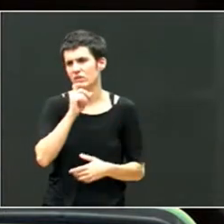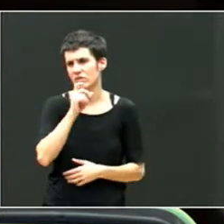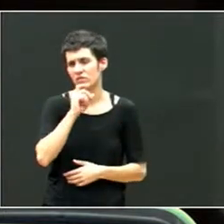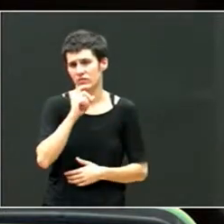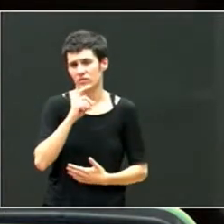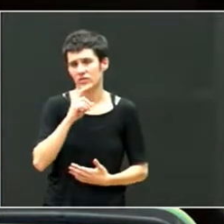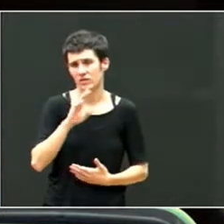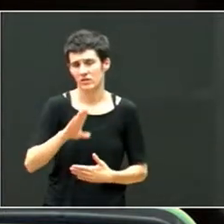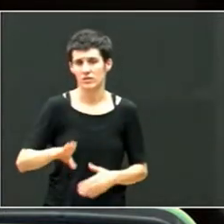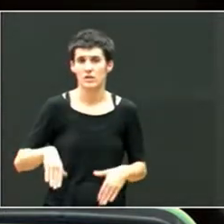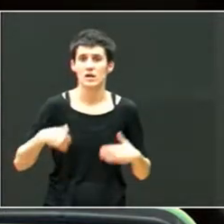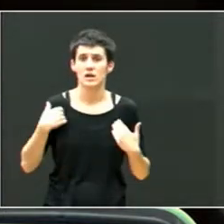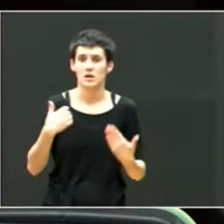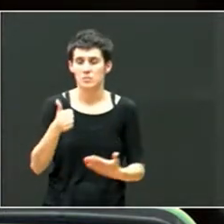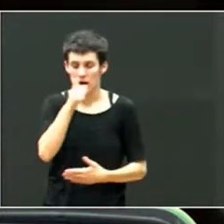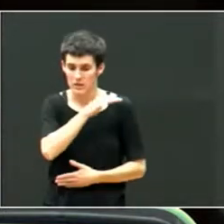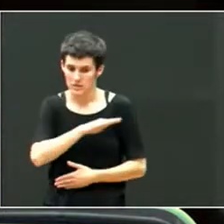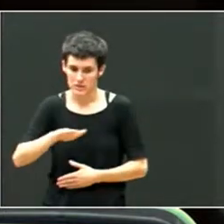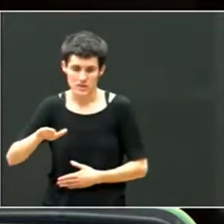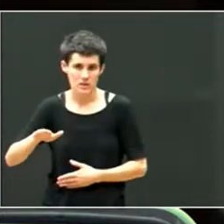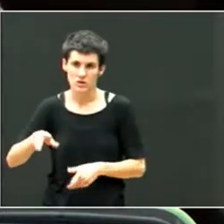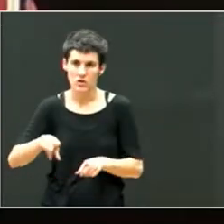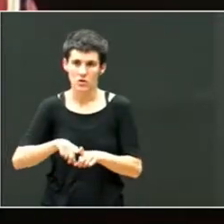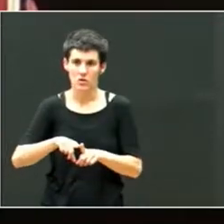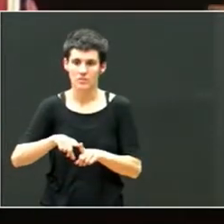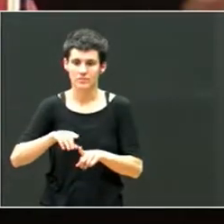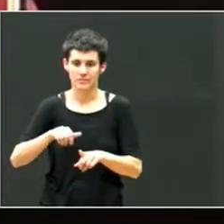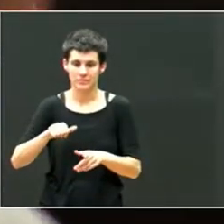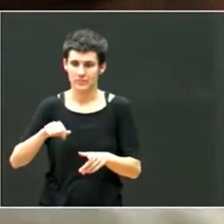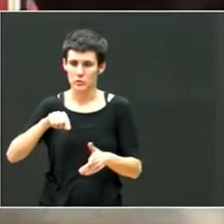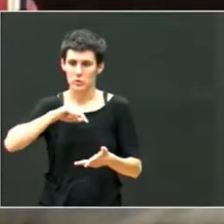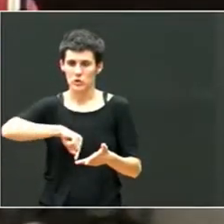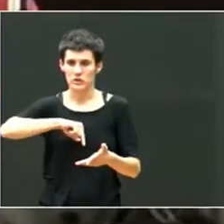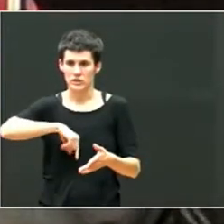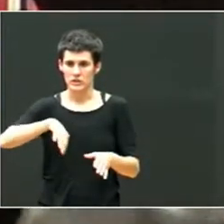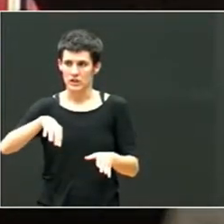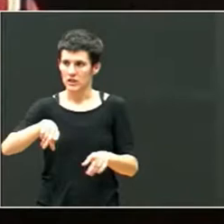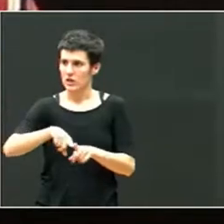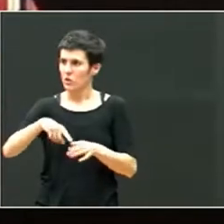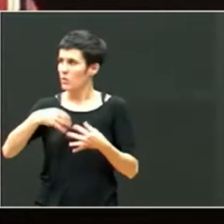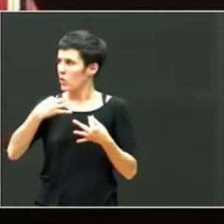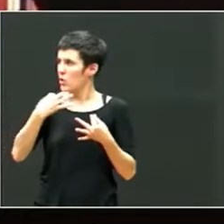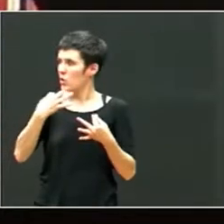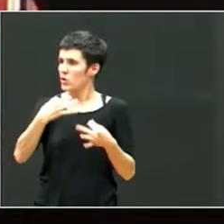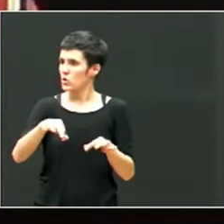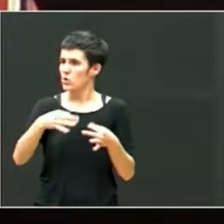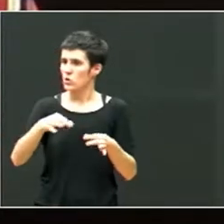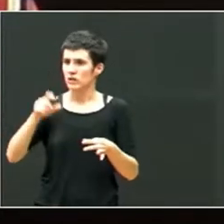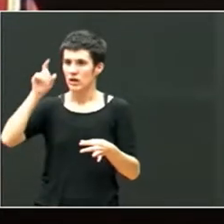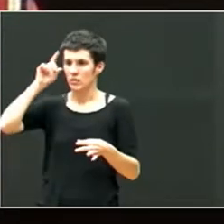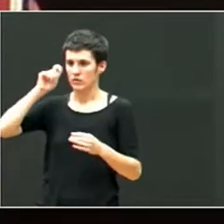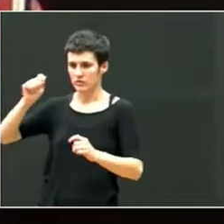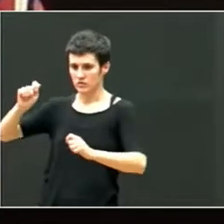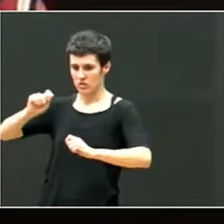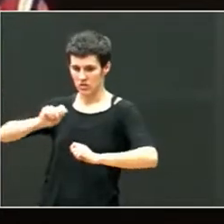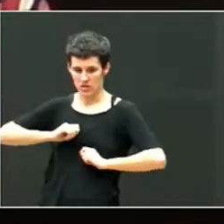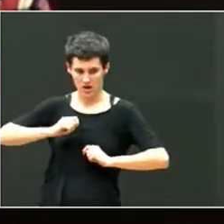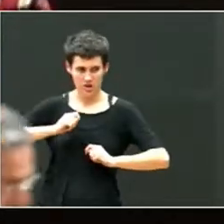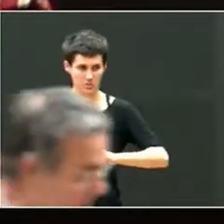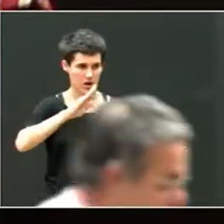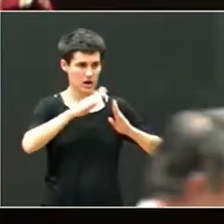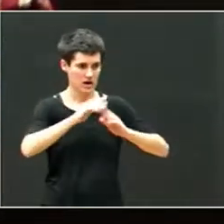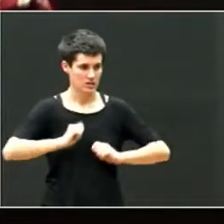sentencia de muerte escrita en un papel, que es lo que muchas veces es esa notita que ha puesto el profesor o la profesora con cierta mala